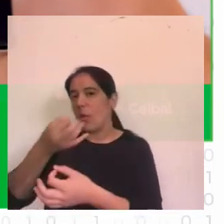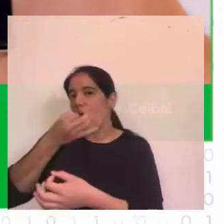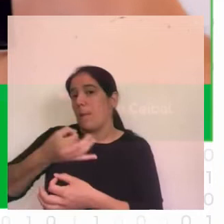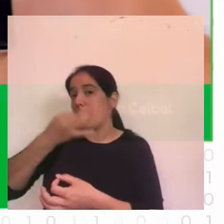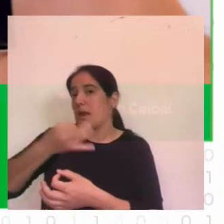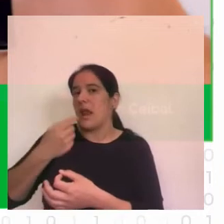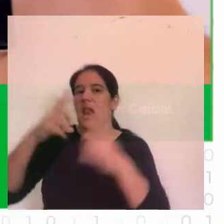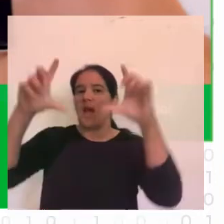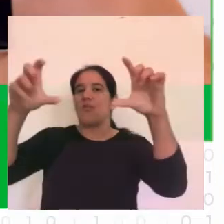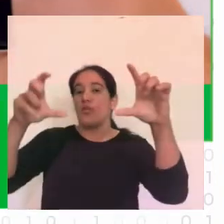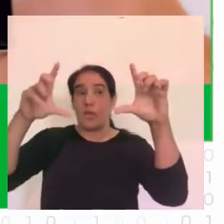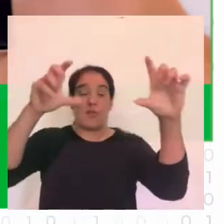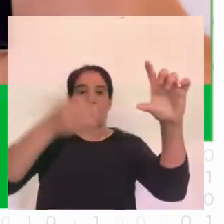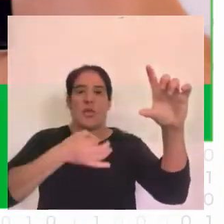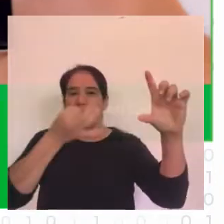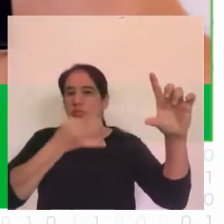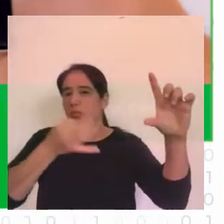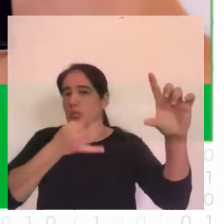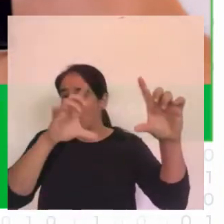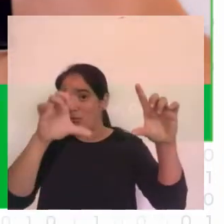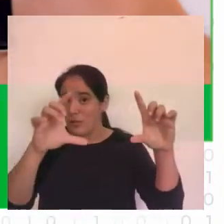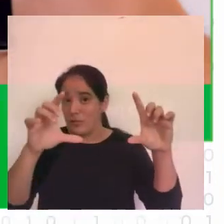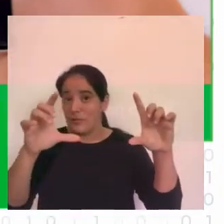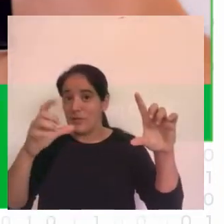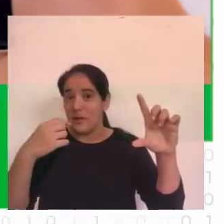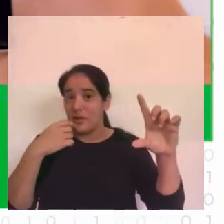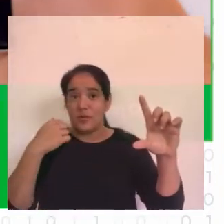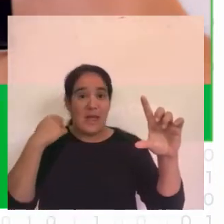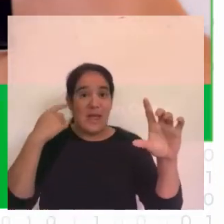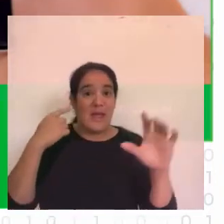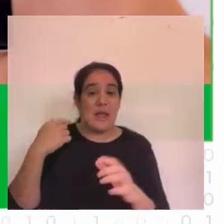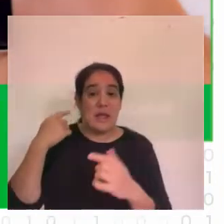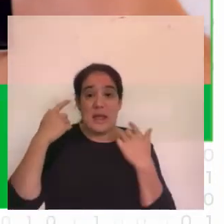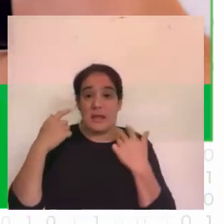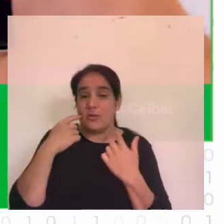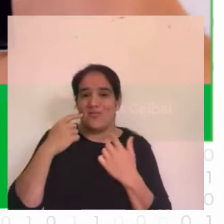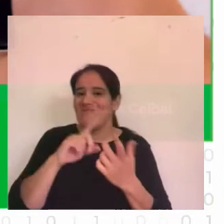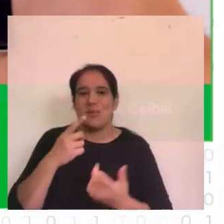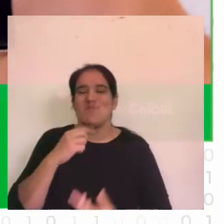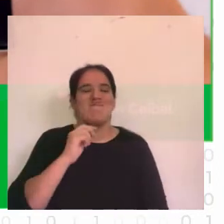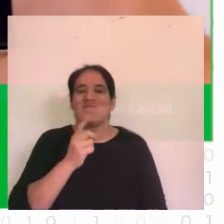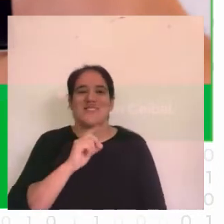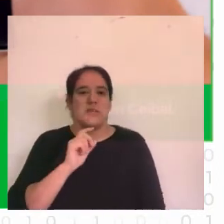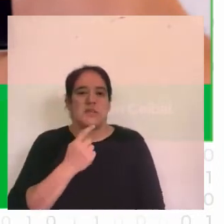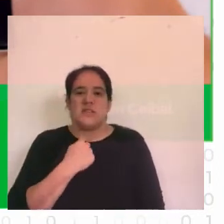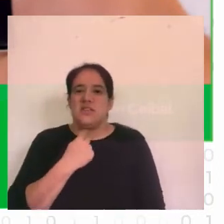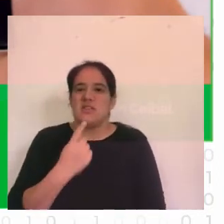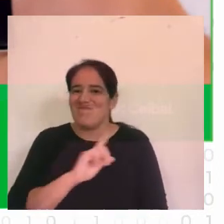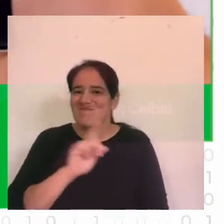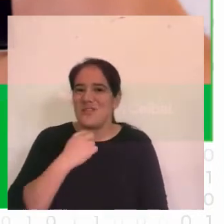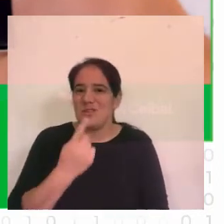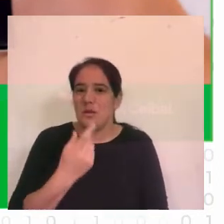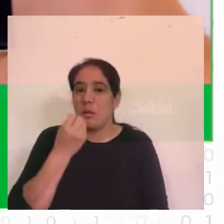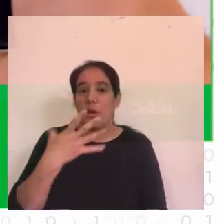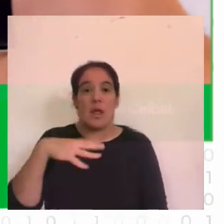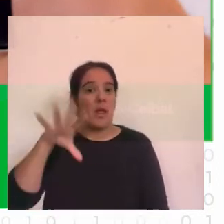servía porque o sea su oído es su sentido vital y tienen que tener hacer uso con mucha sobriedad y eficiencia no podíamos estar